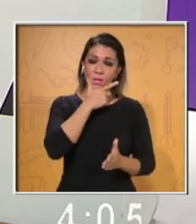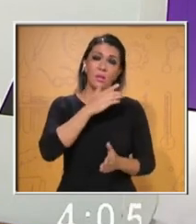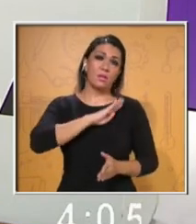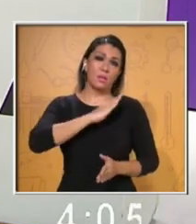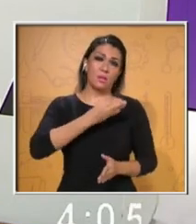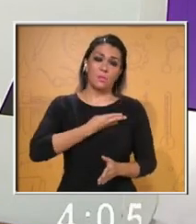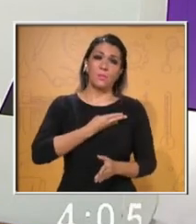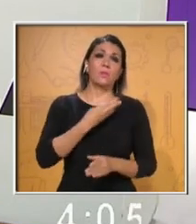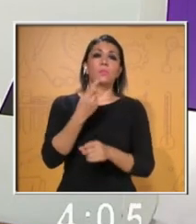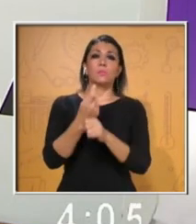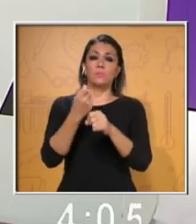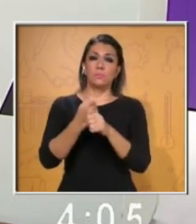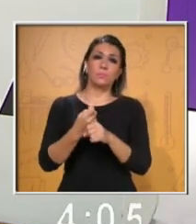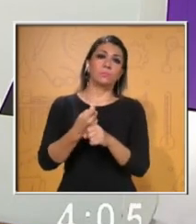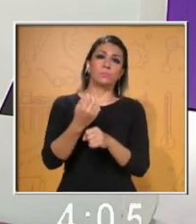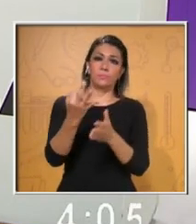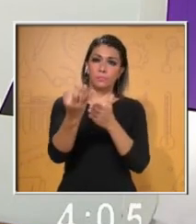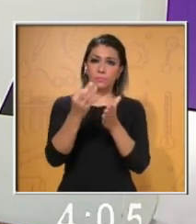para primer grado.